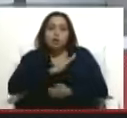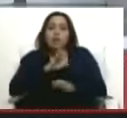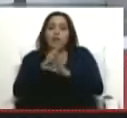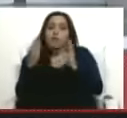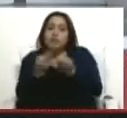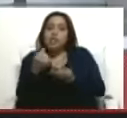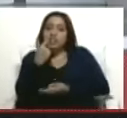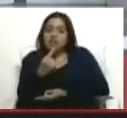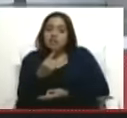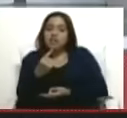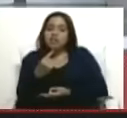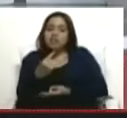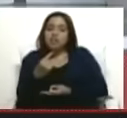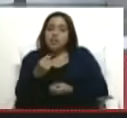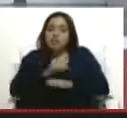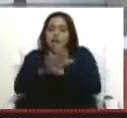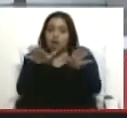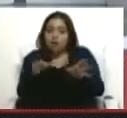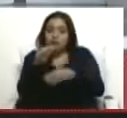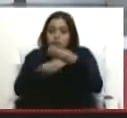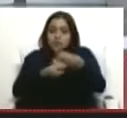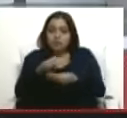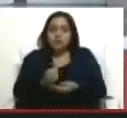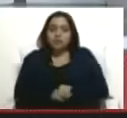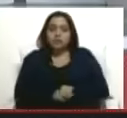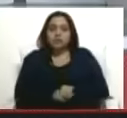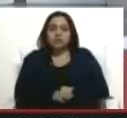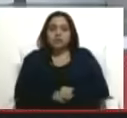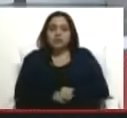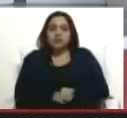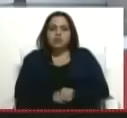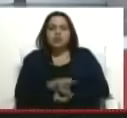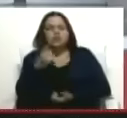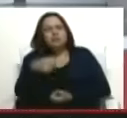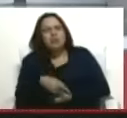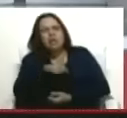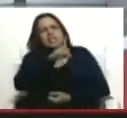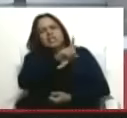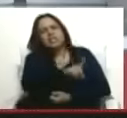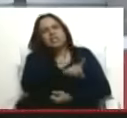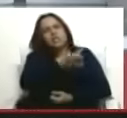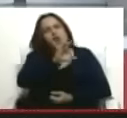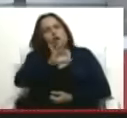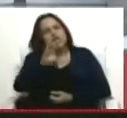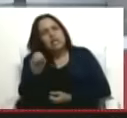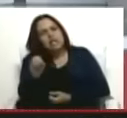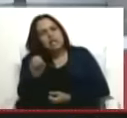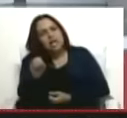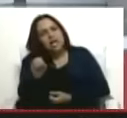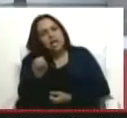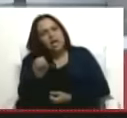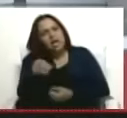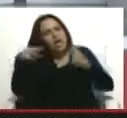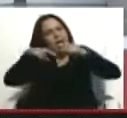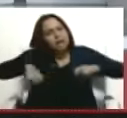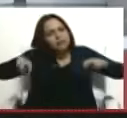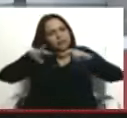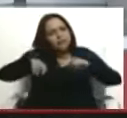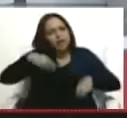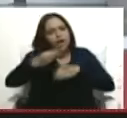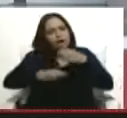confiesan hicieron. Y no solo eso, las ciento, casi ya 130 diligencias de